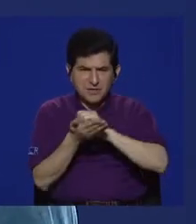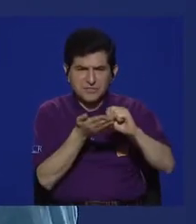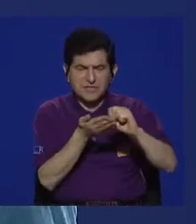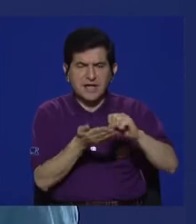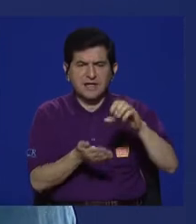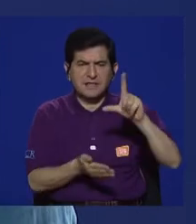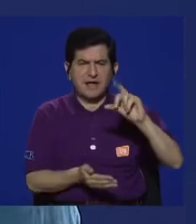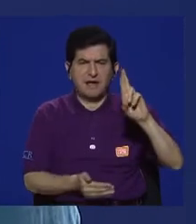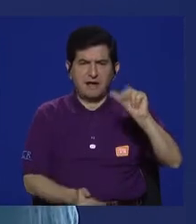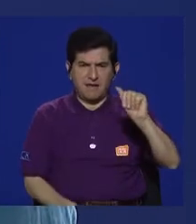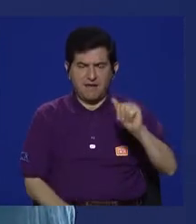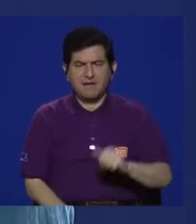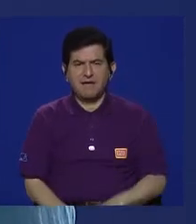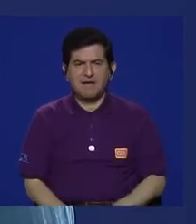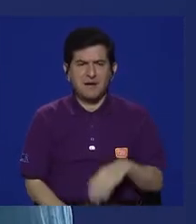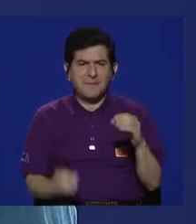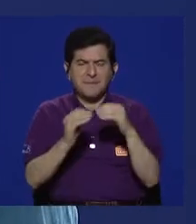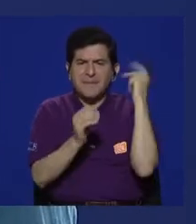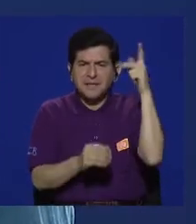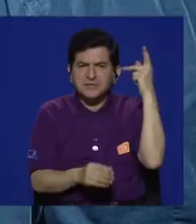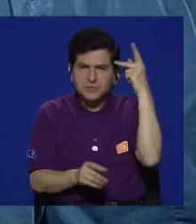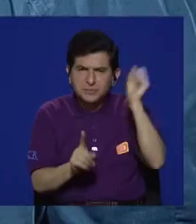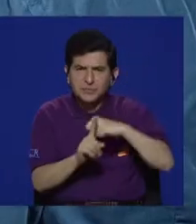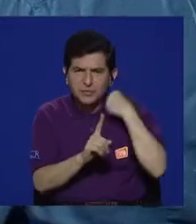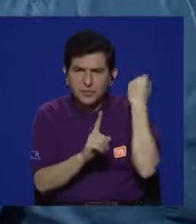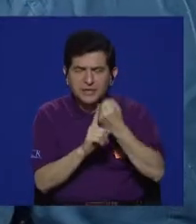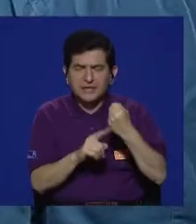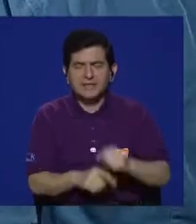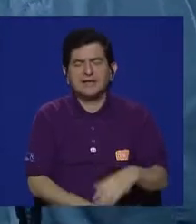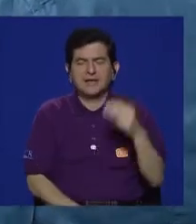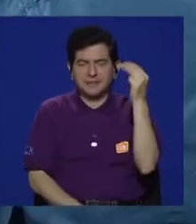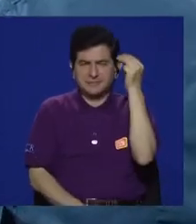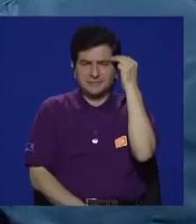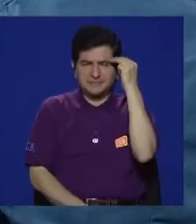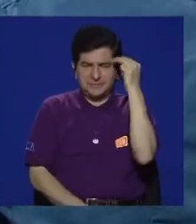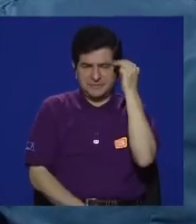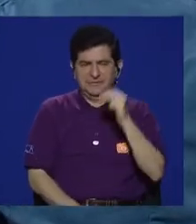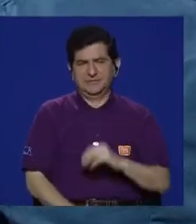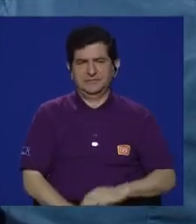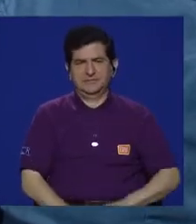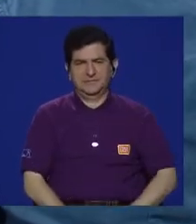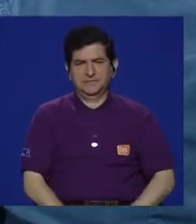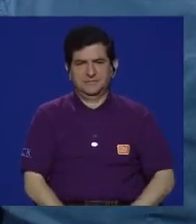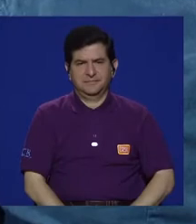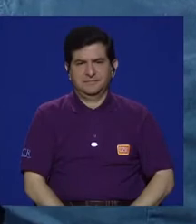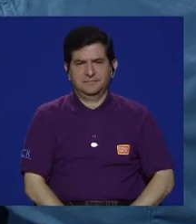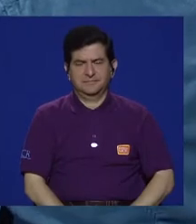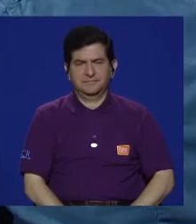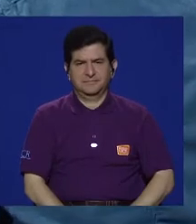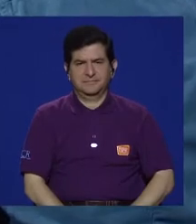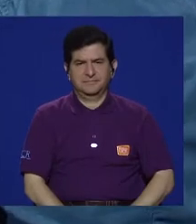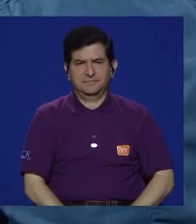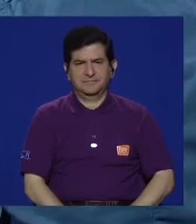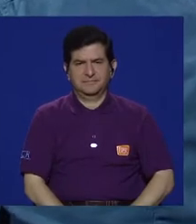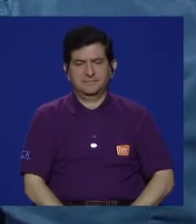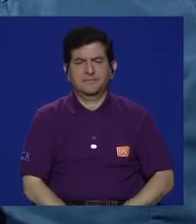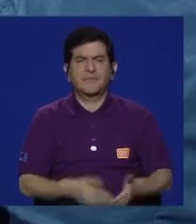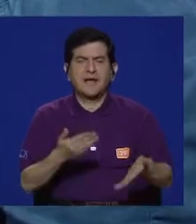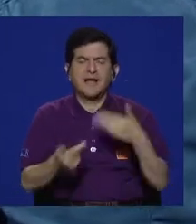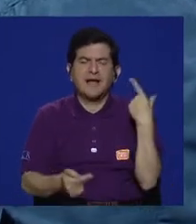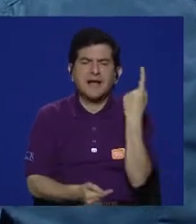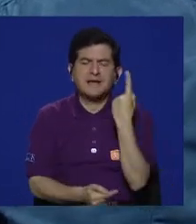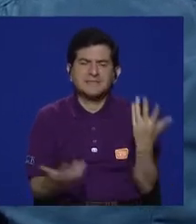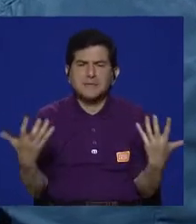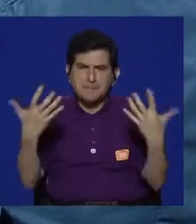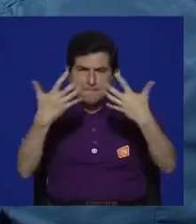poco más político, la mentalidad. Sí, fue un poco... Casi siempre